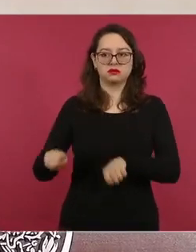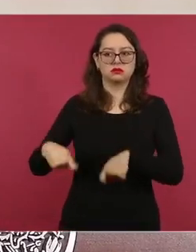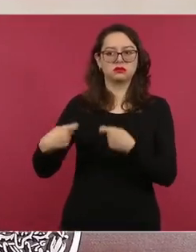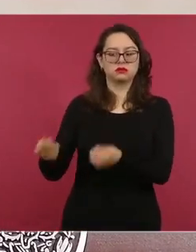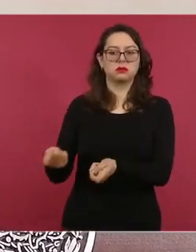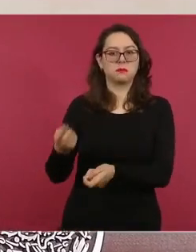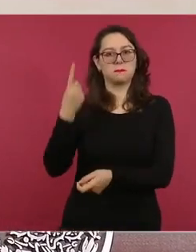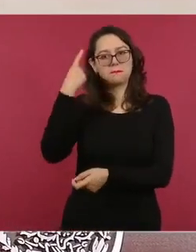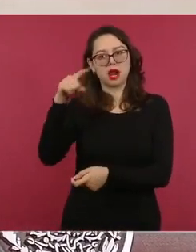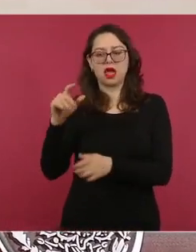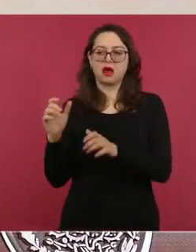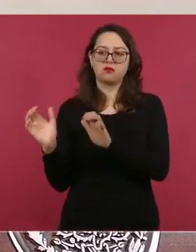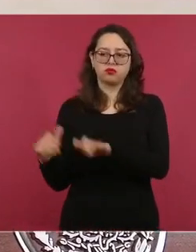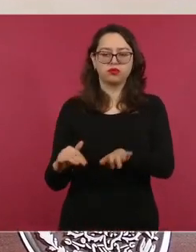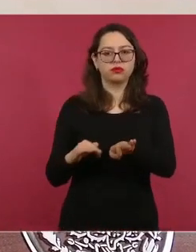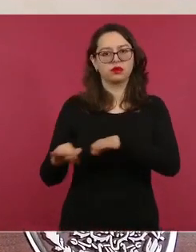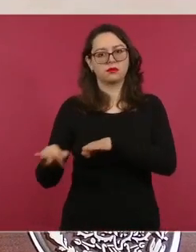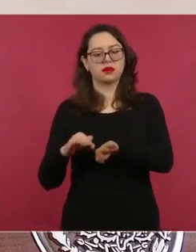Cuatro,